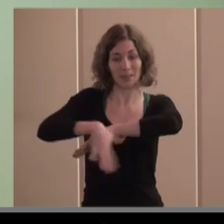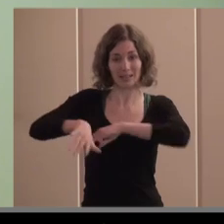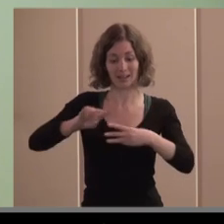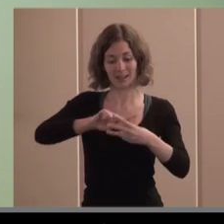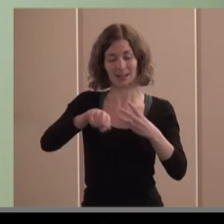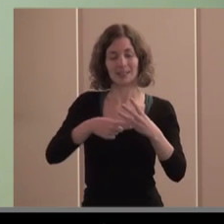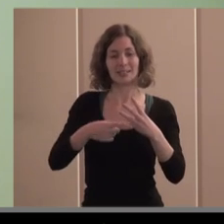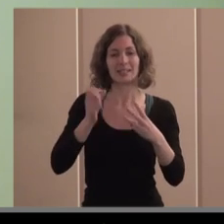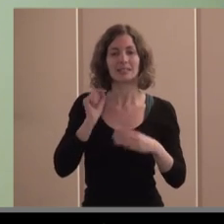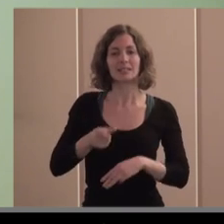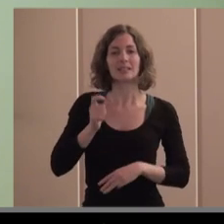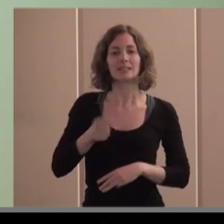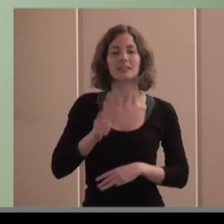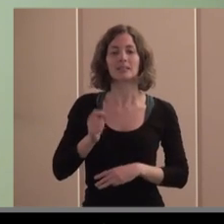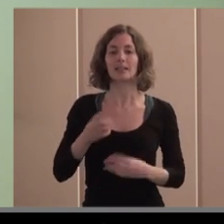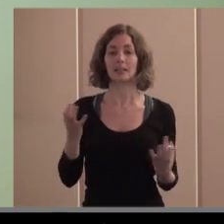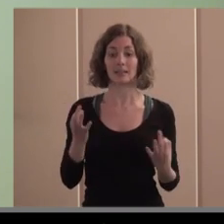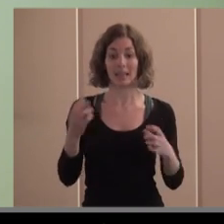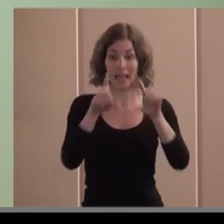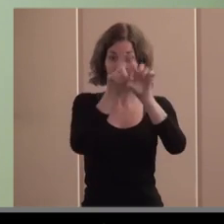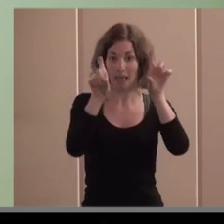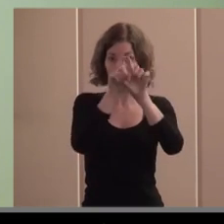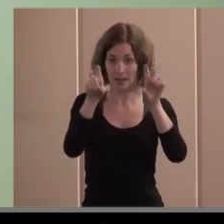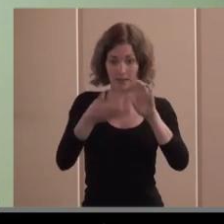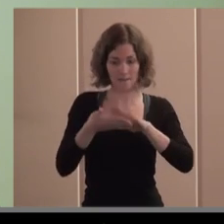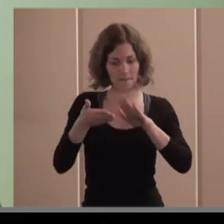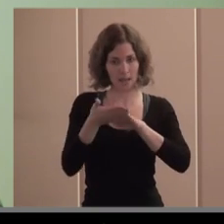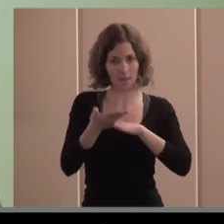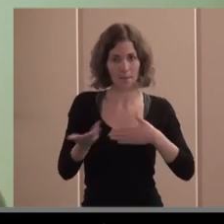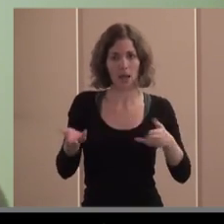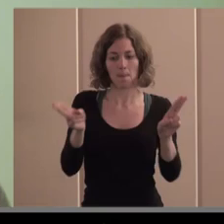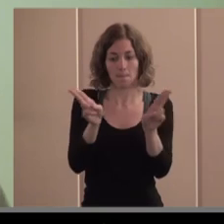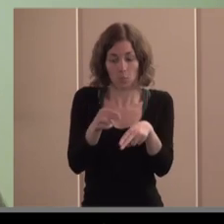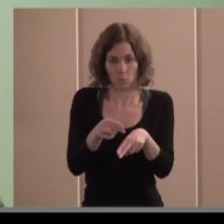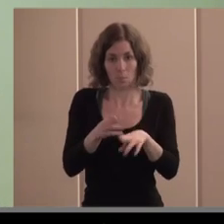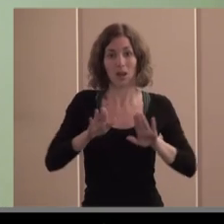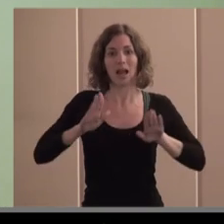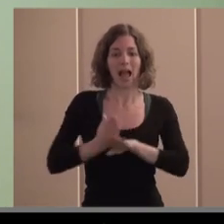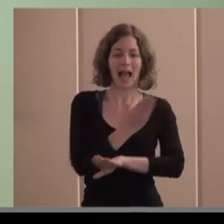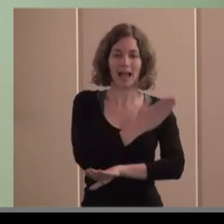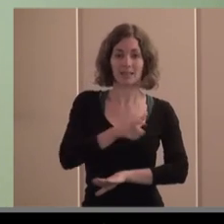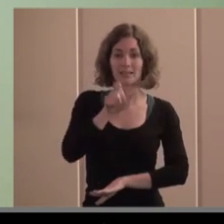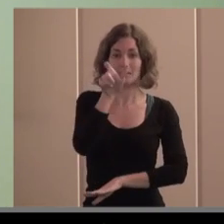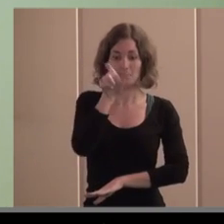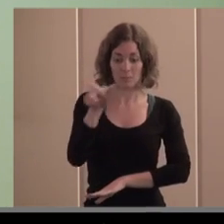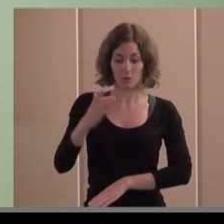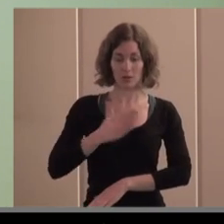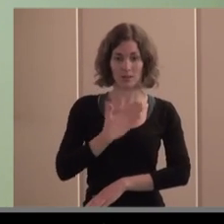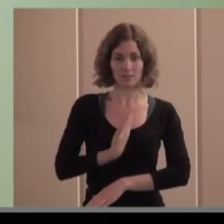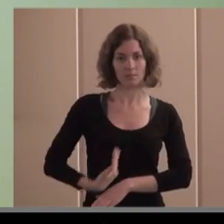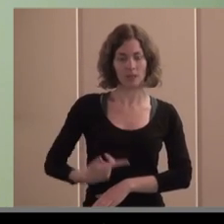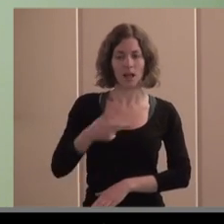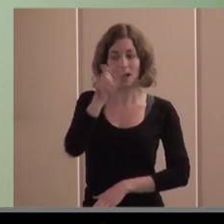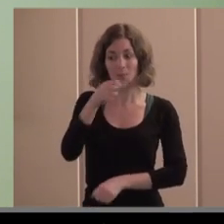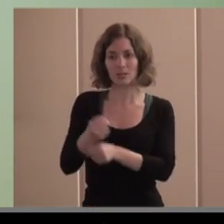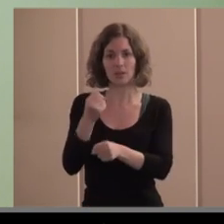de empresas que antes de cerrar los propios propietarios invitan a los trabajadores vamos a seguir juntos en esta historia